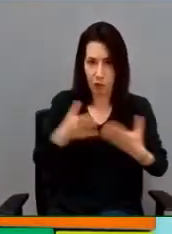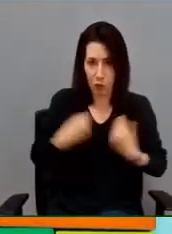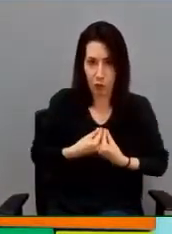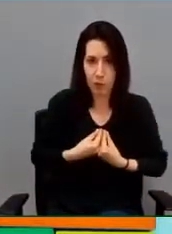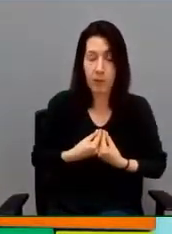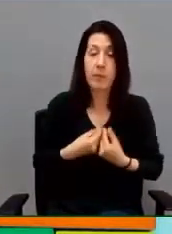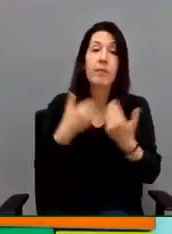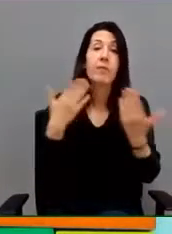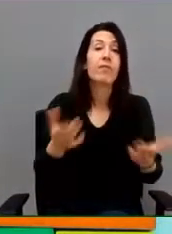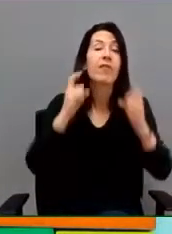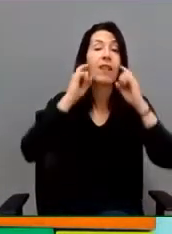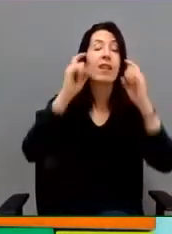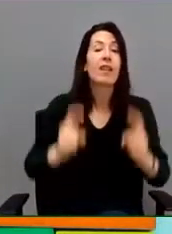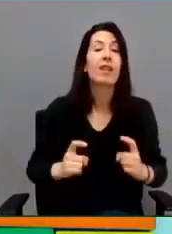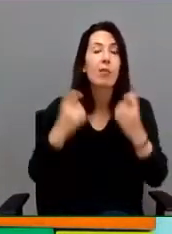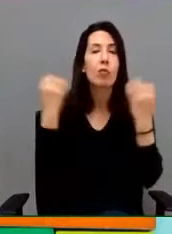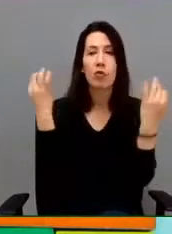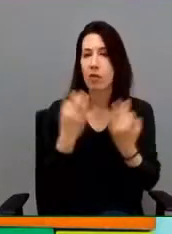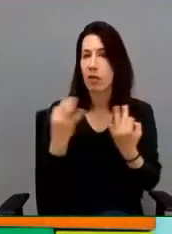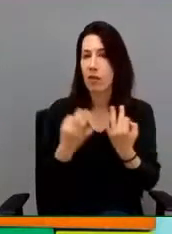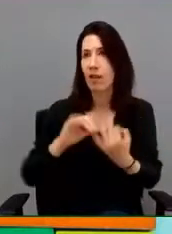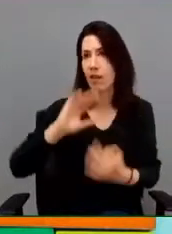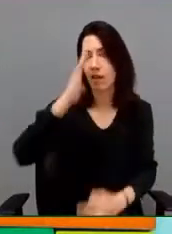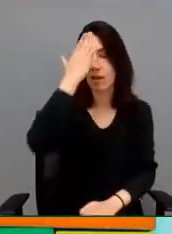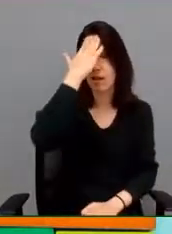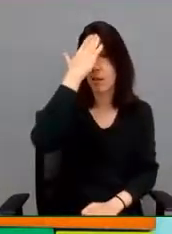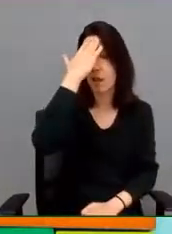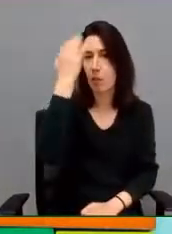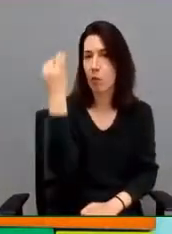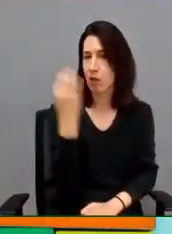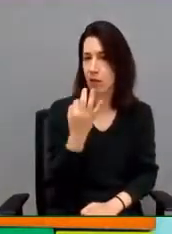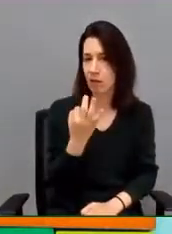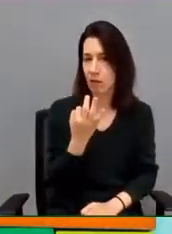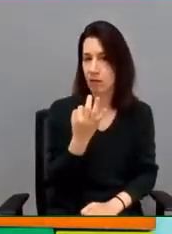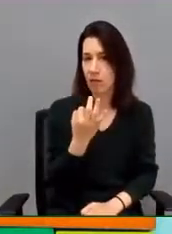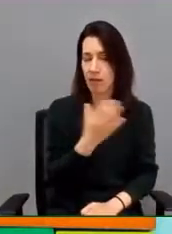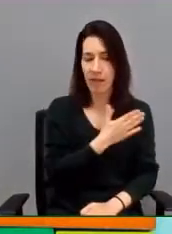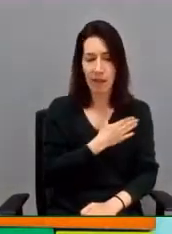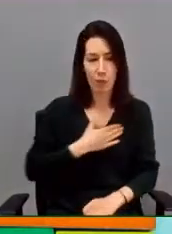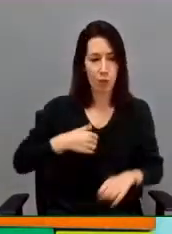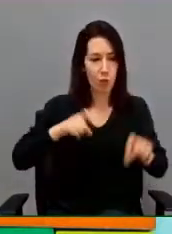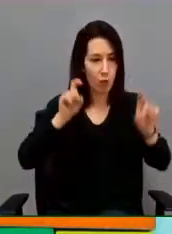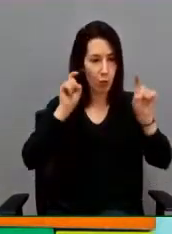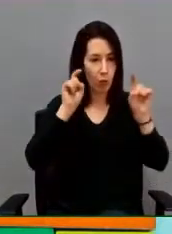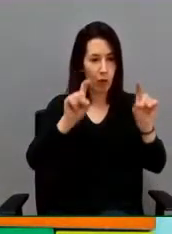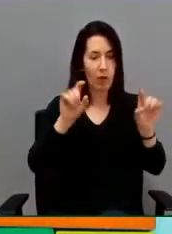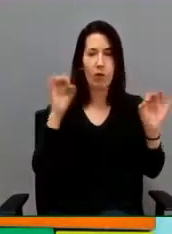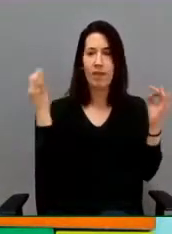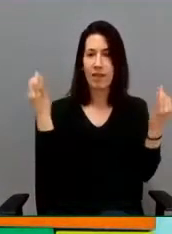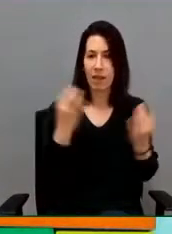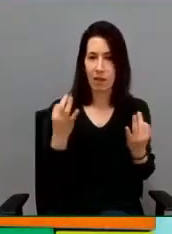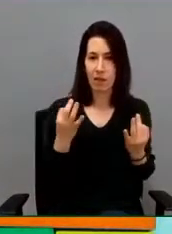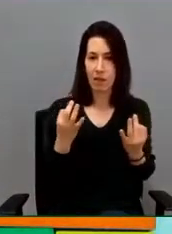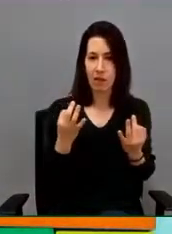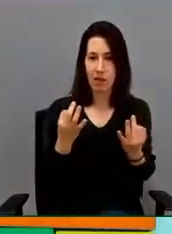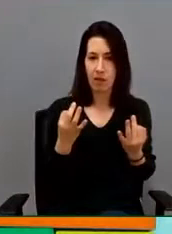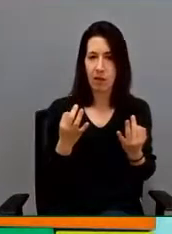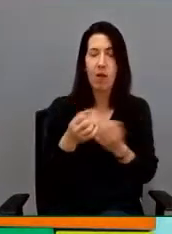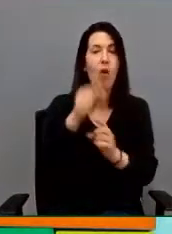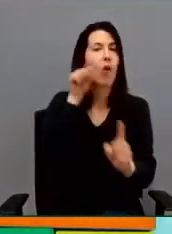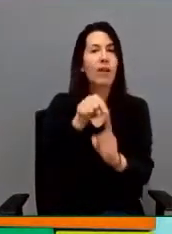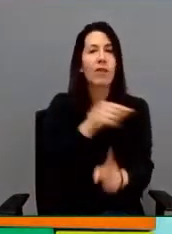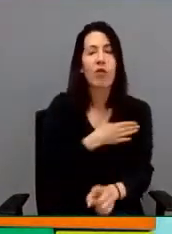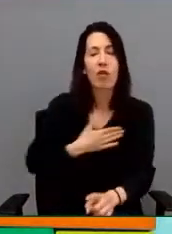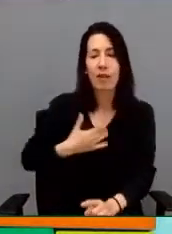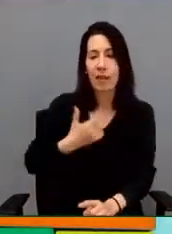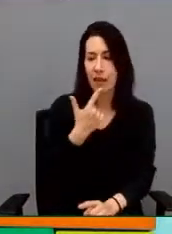De alguna forma lo que intentamos es recuperar ese principio de la educación en el que no se trata